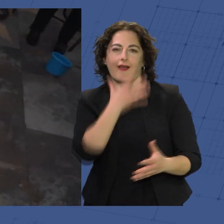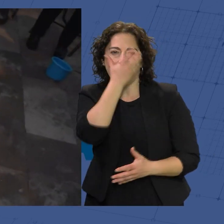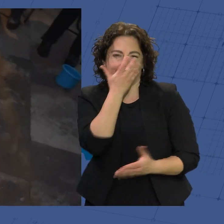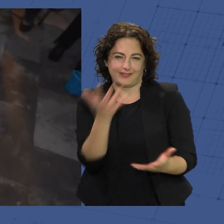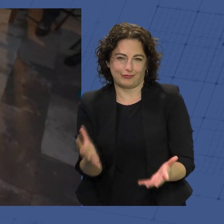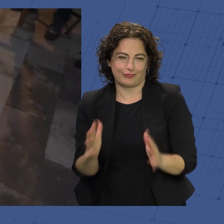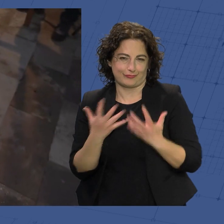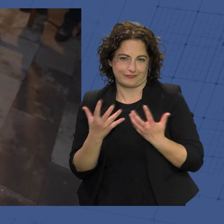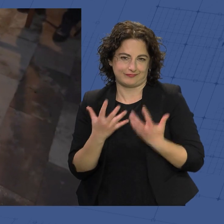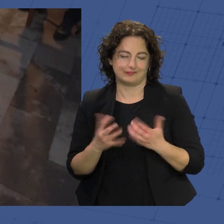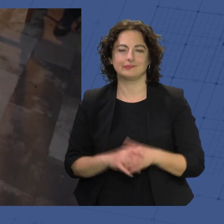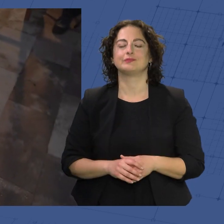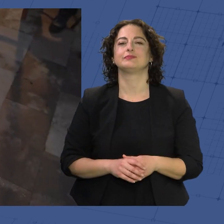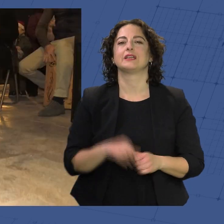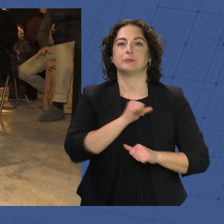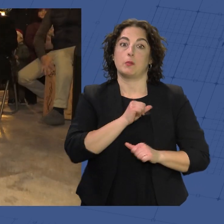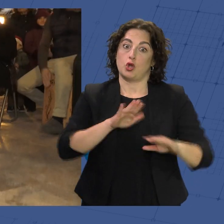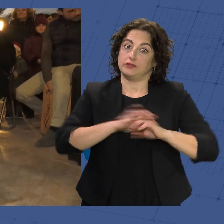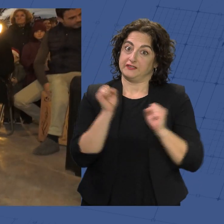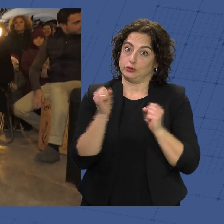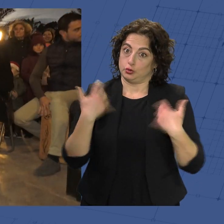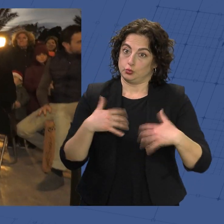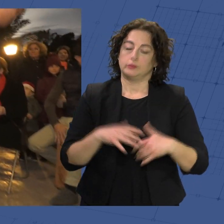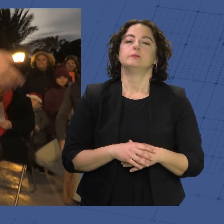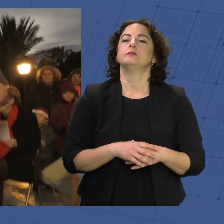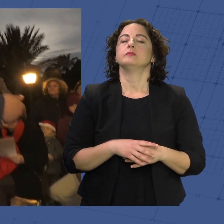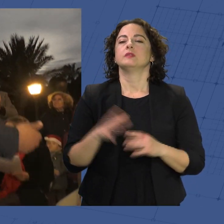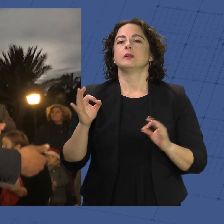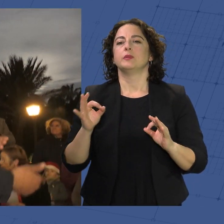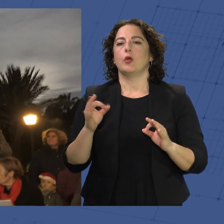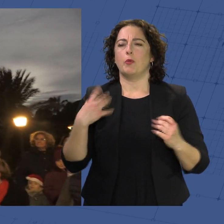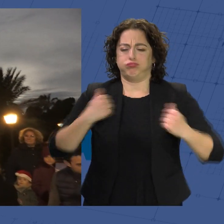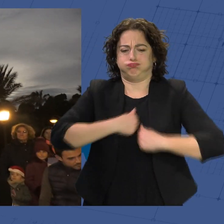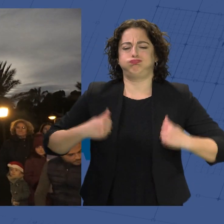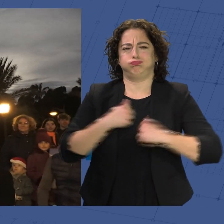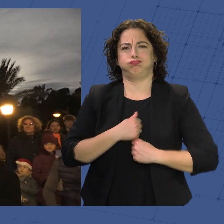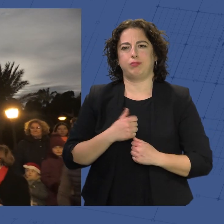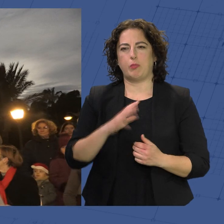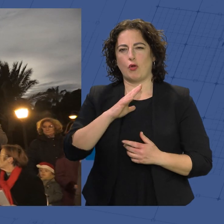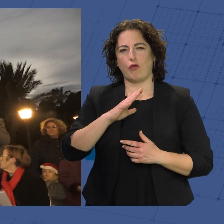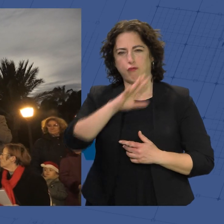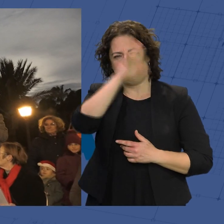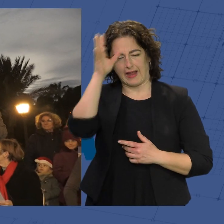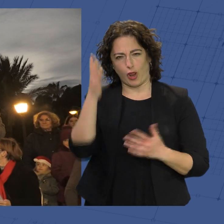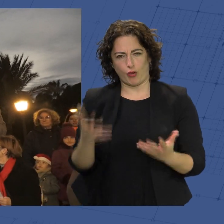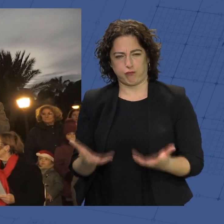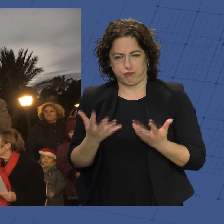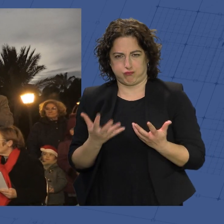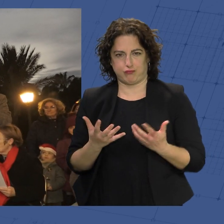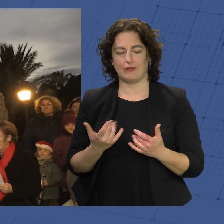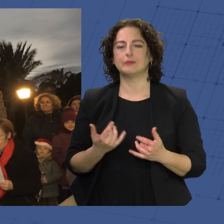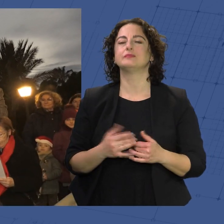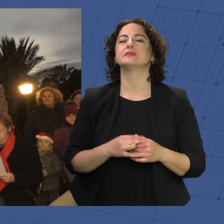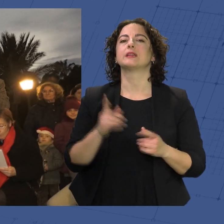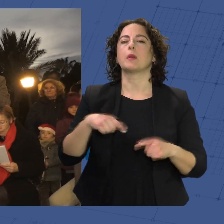candela porque esperábamos una noche fría. Pero yo creo que hemos venido todos demasiado brigados porque el calor del fuego ya nos está ayudando mucho. Además de los